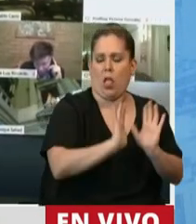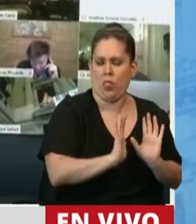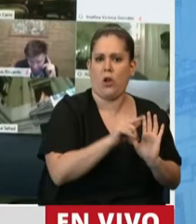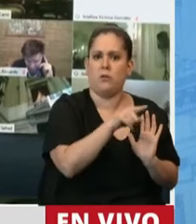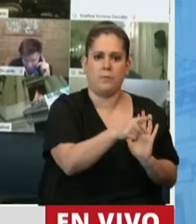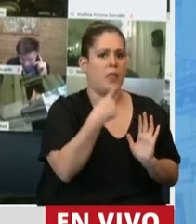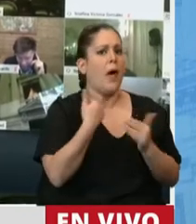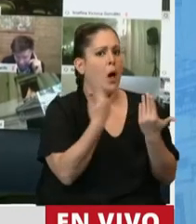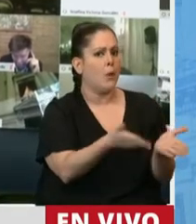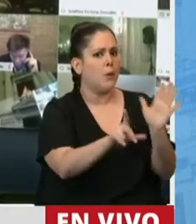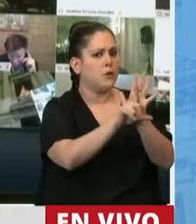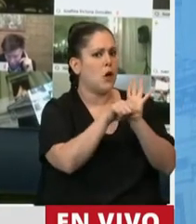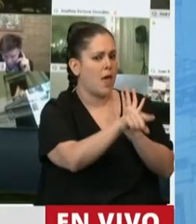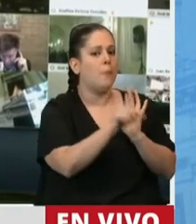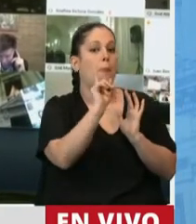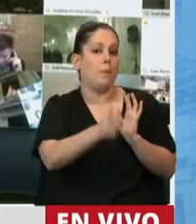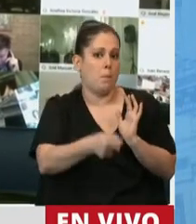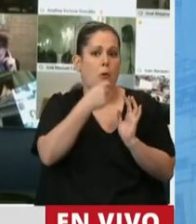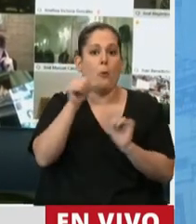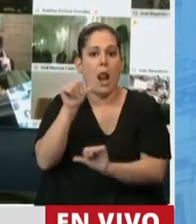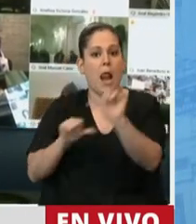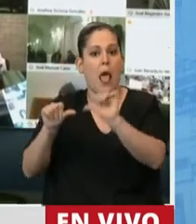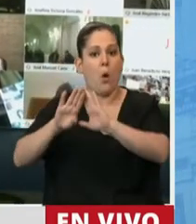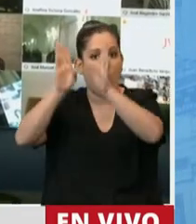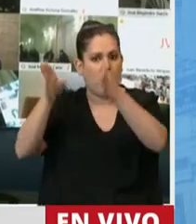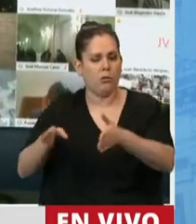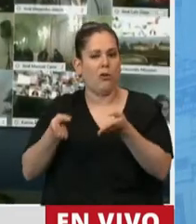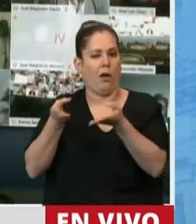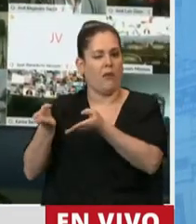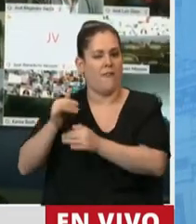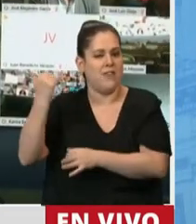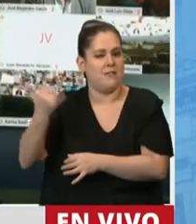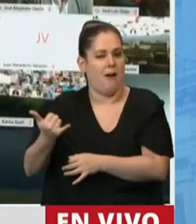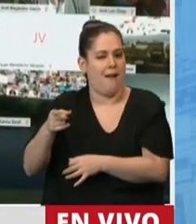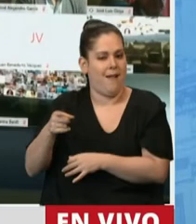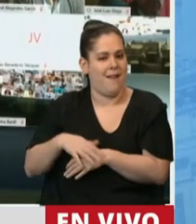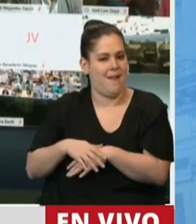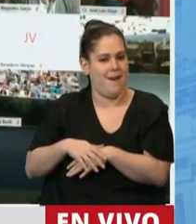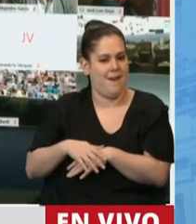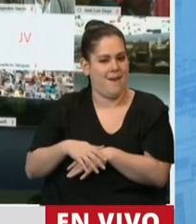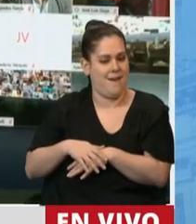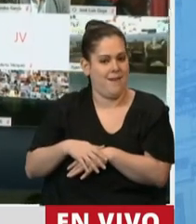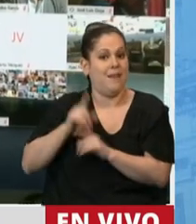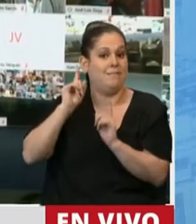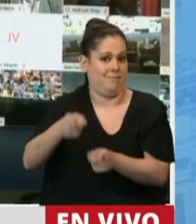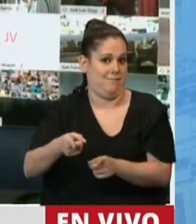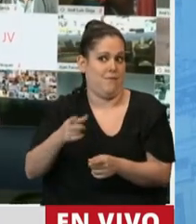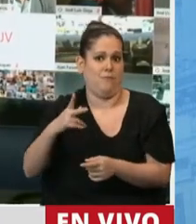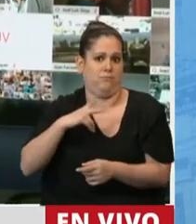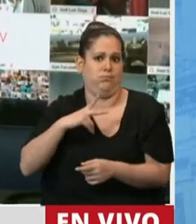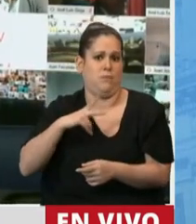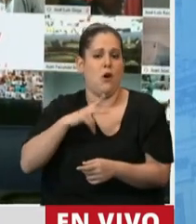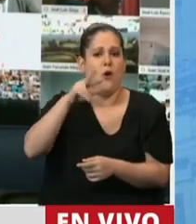esta ley, sí se benefician los laboratorios, por ejemplo. Sí se benefician los laboratorios. Por ejemplo, otra de las grandes fortunas,